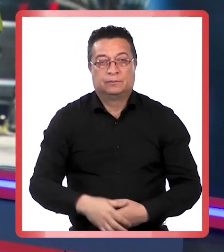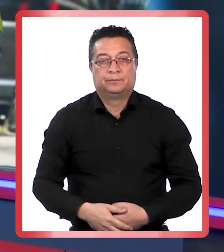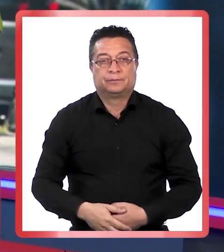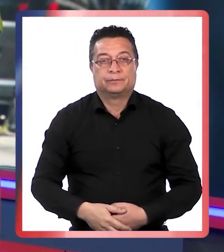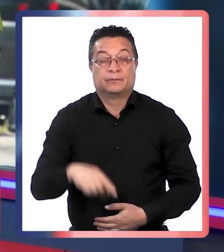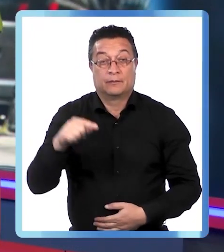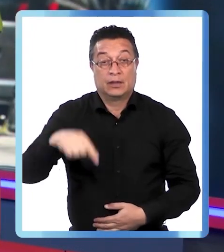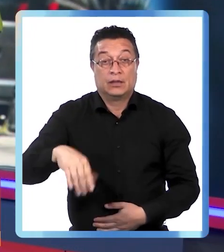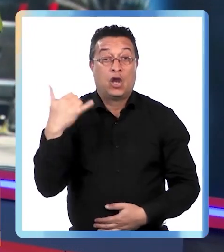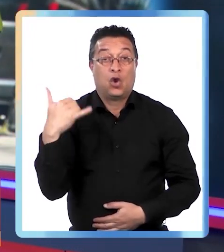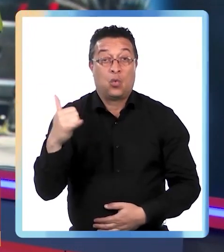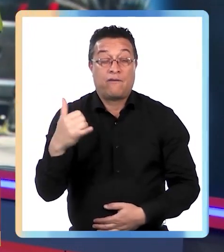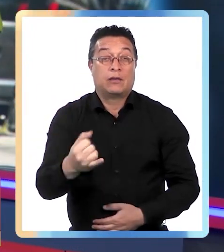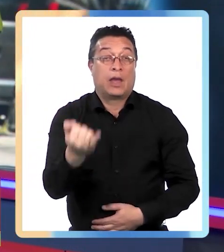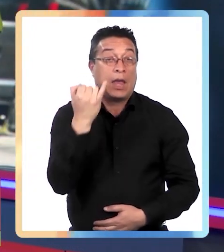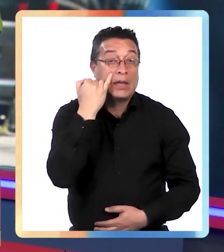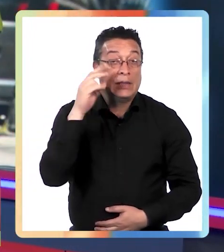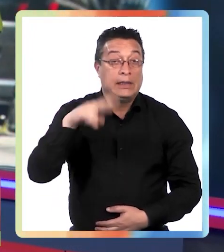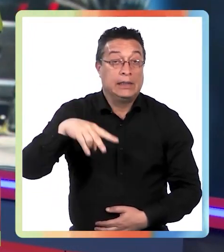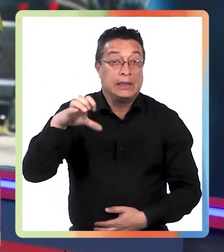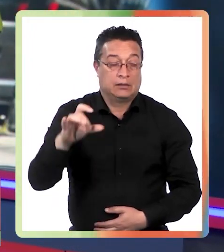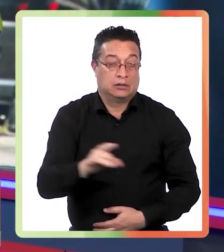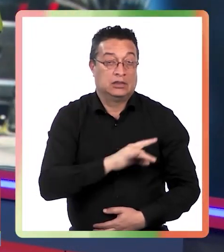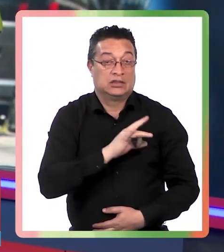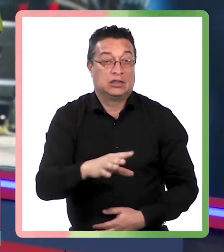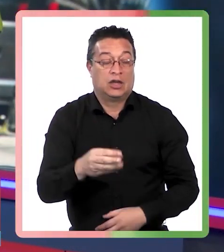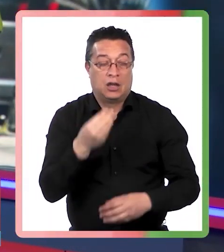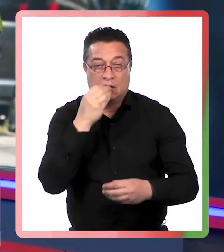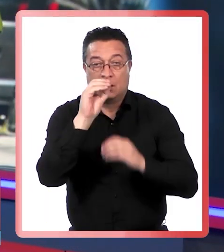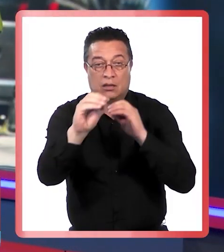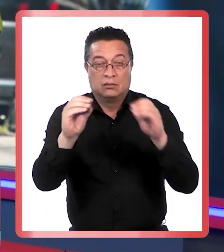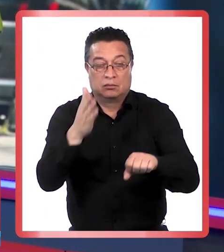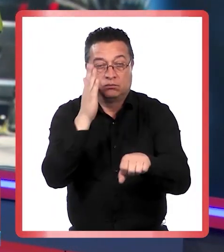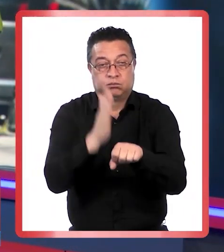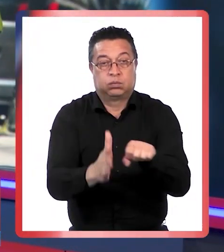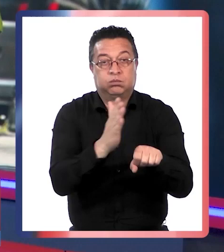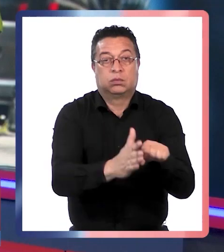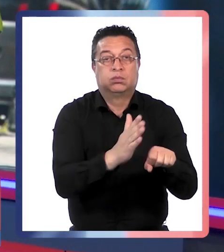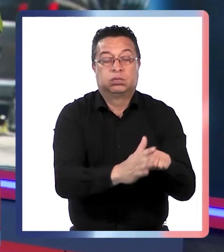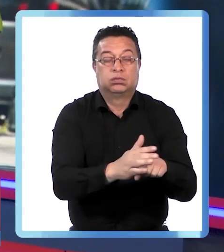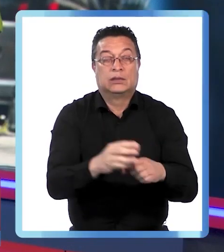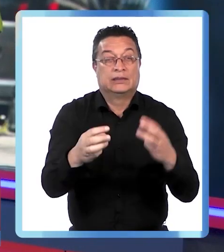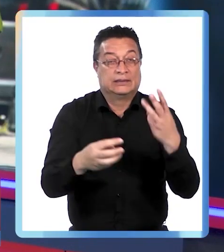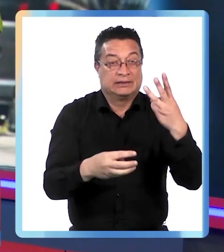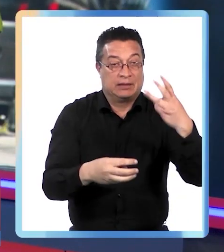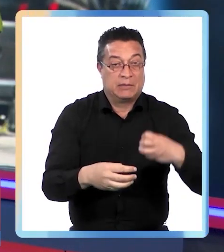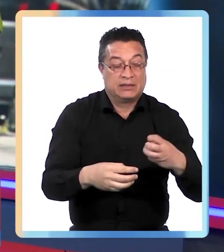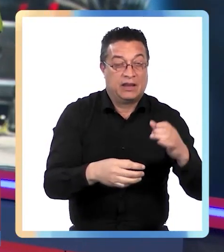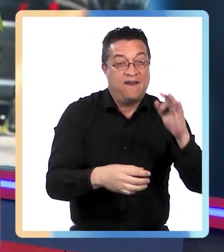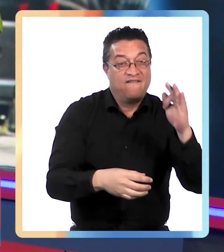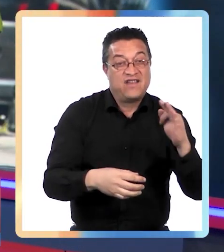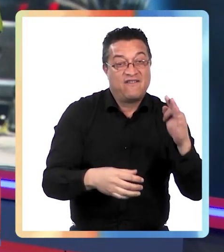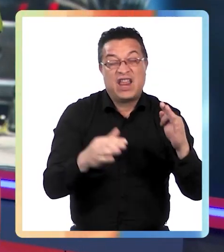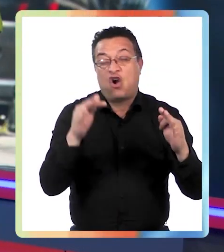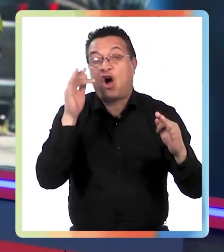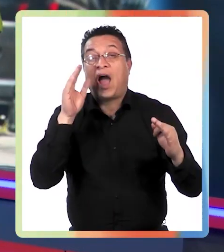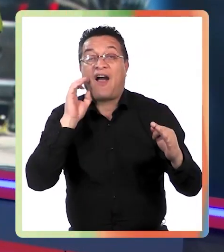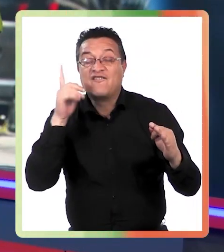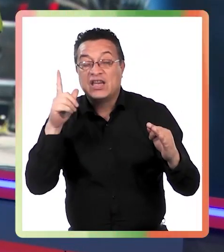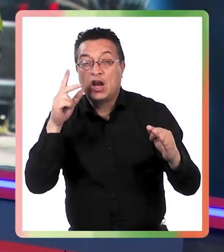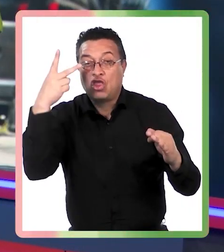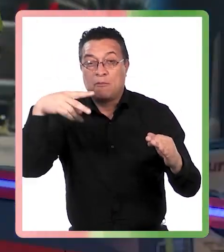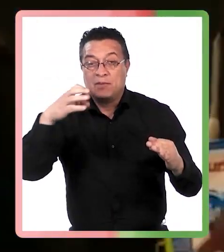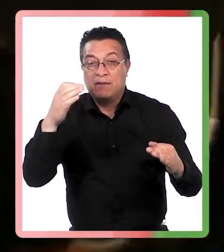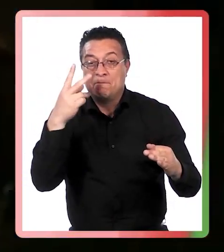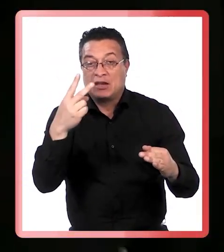y este jueves el Instituto Nacional de Estadísticas de Chile informó que la tasa de desocupación durante el trimestre de febrero abril 2024